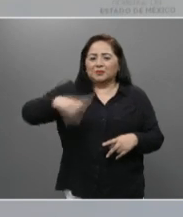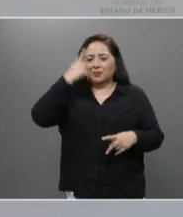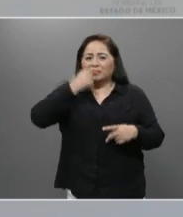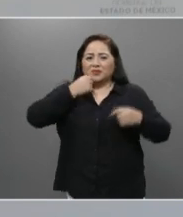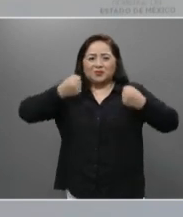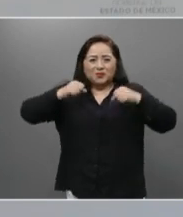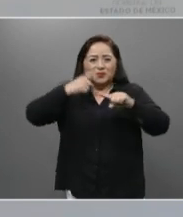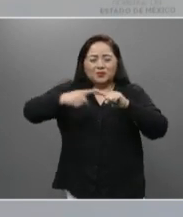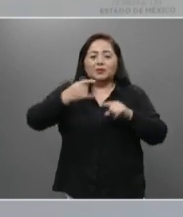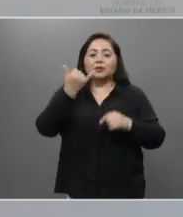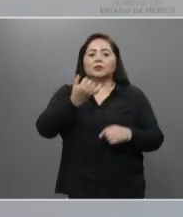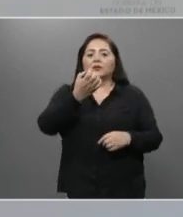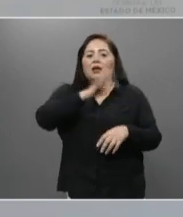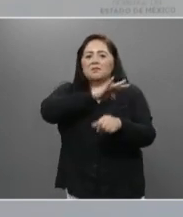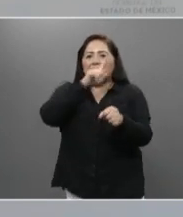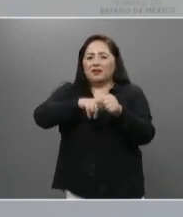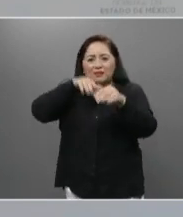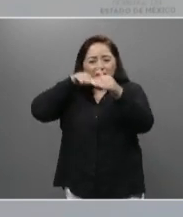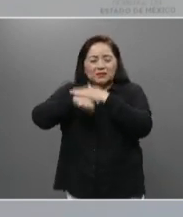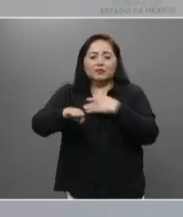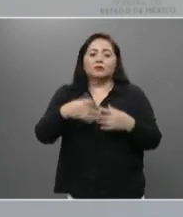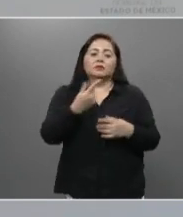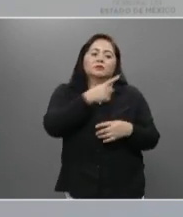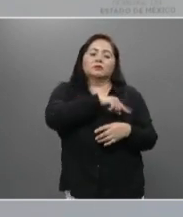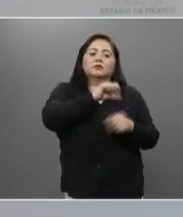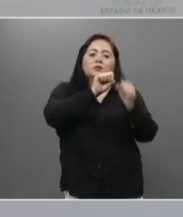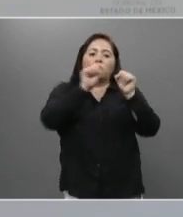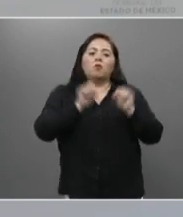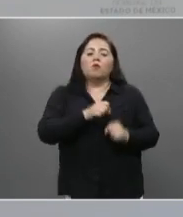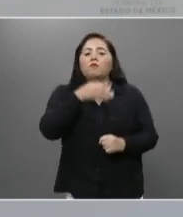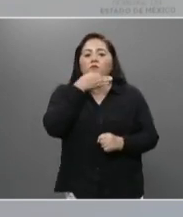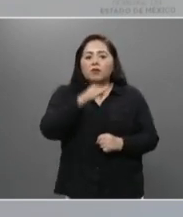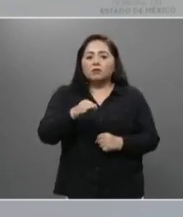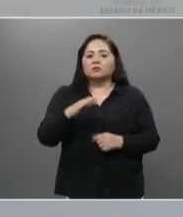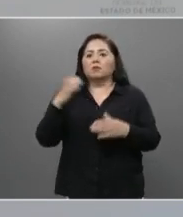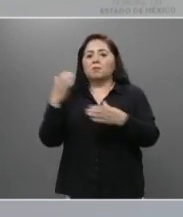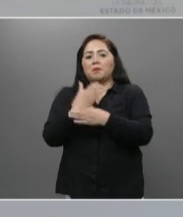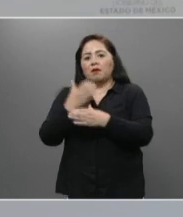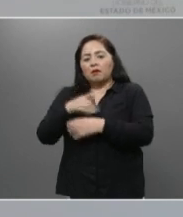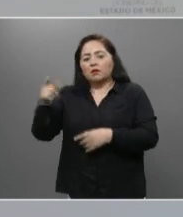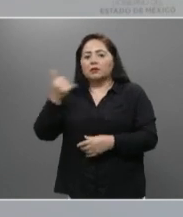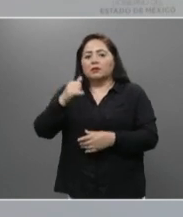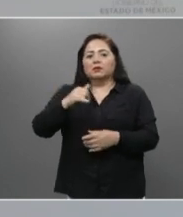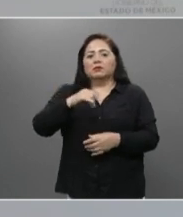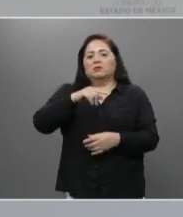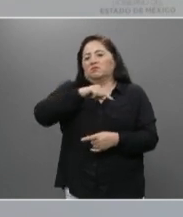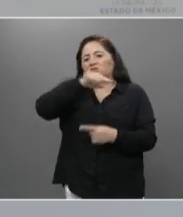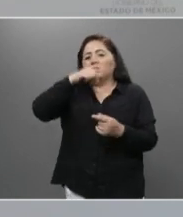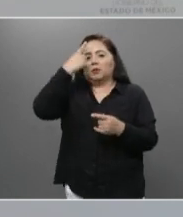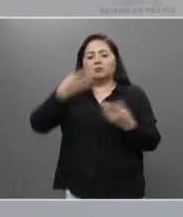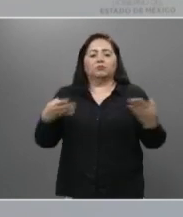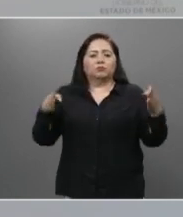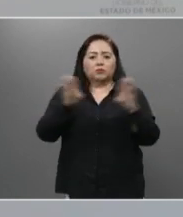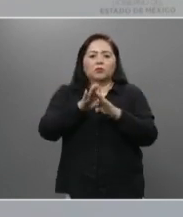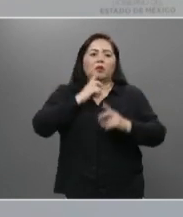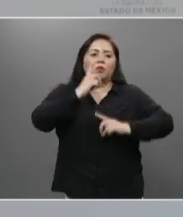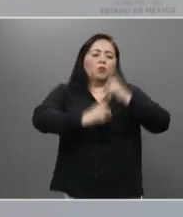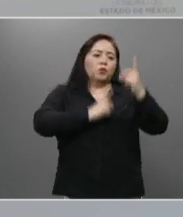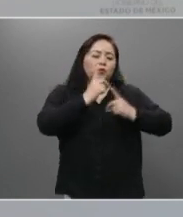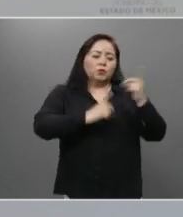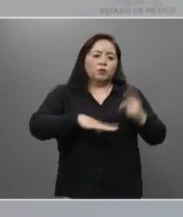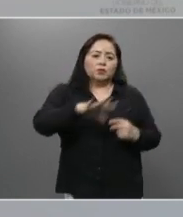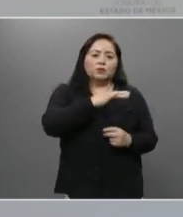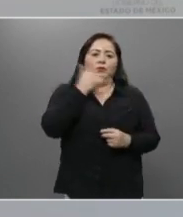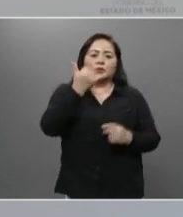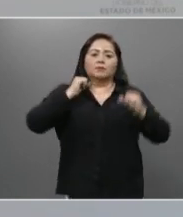y zoológicos, salones de fiestas, bares y centros nocturnos, deportivos